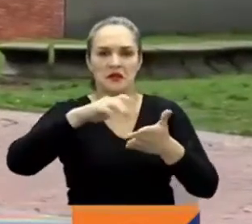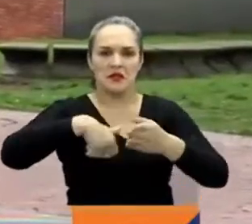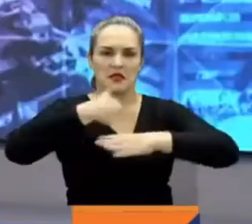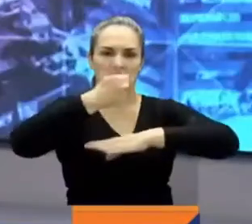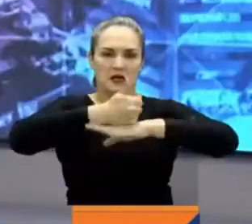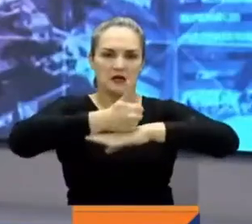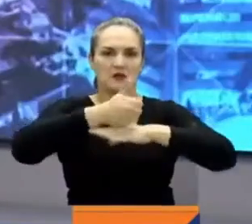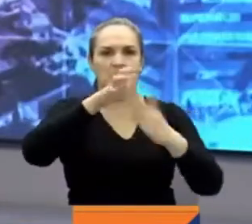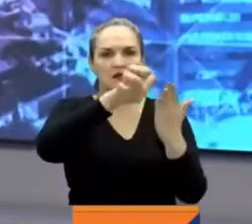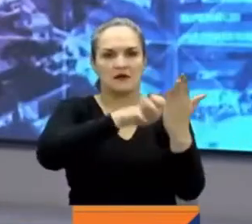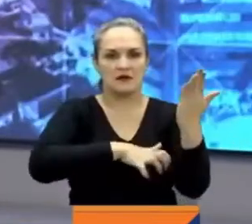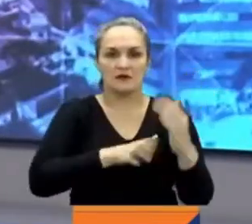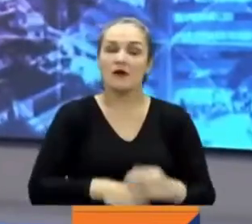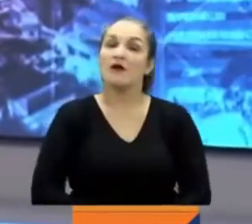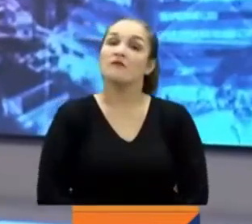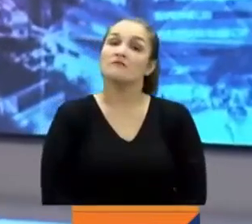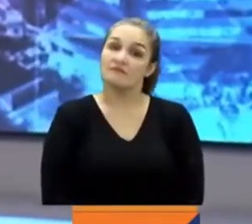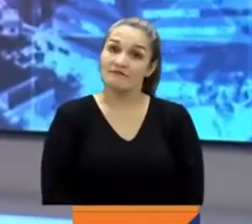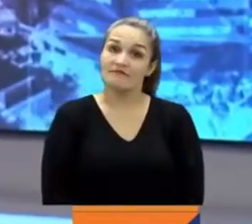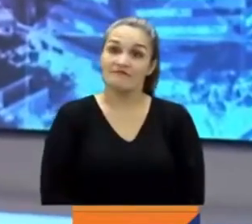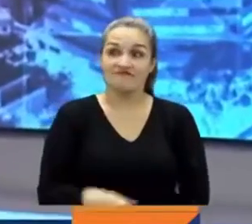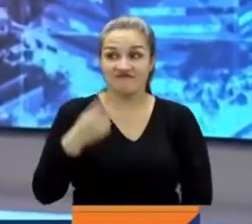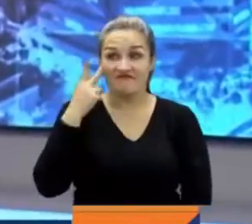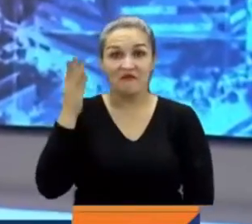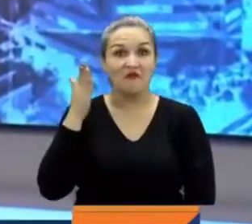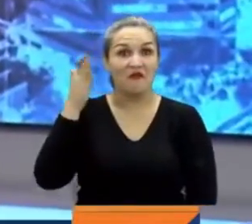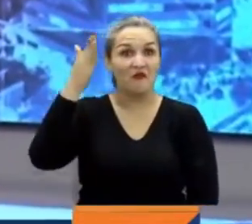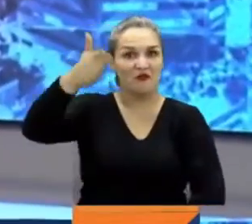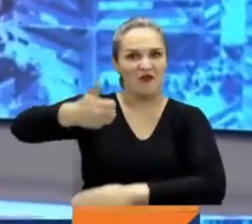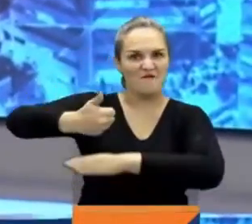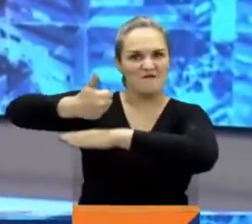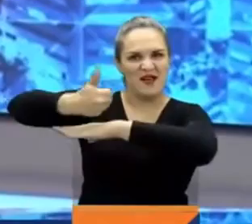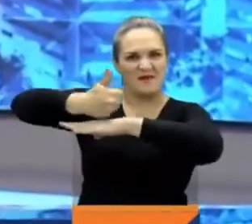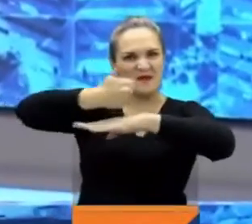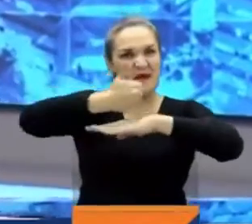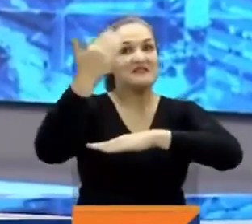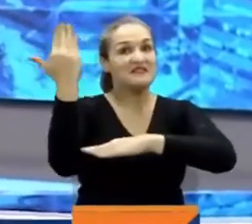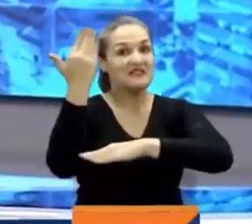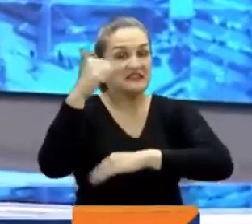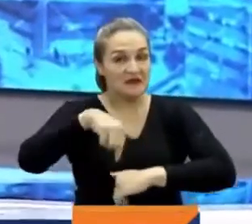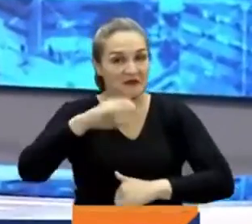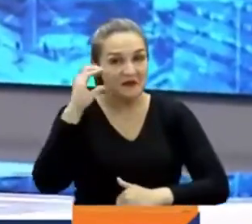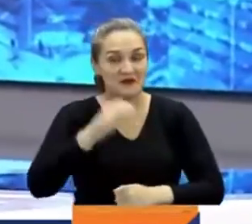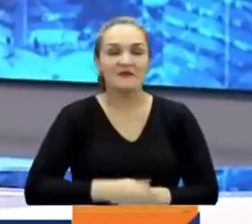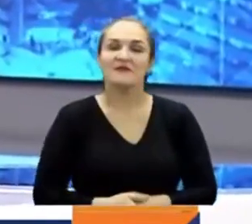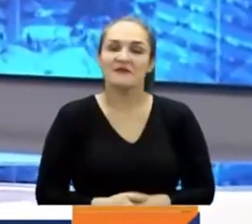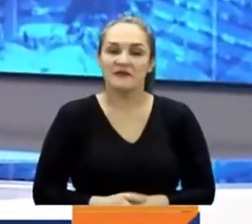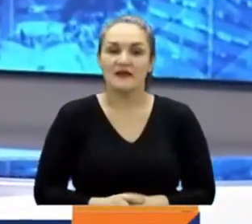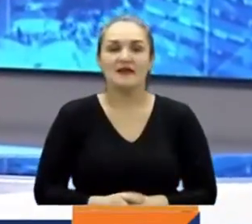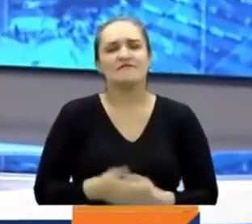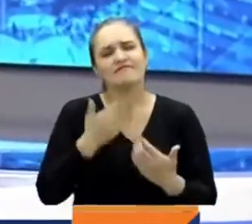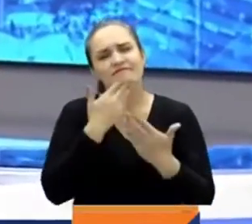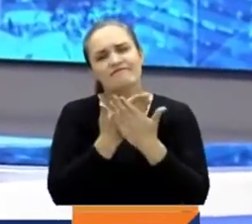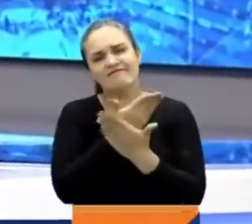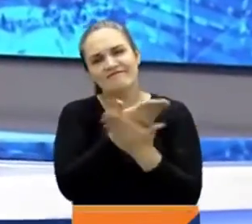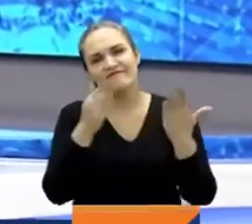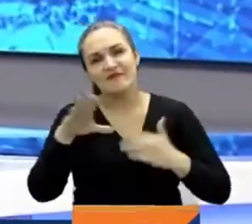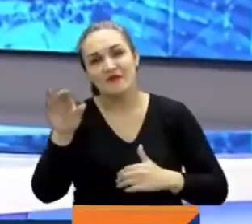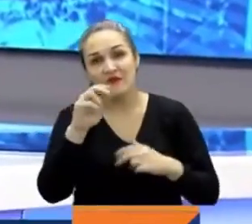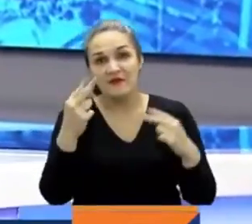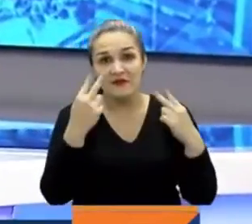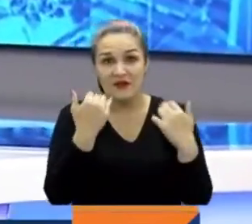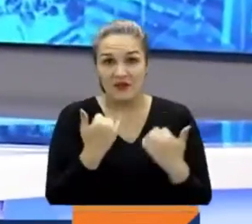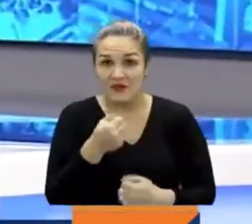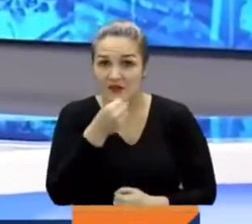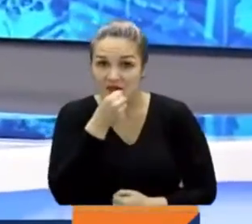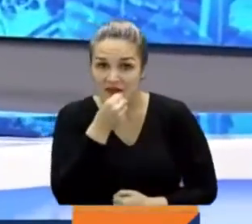y guionista. Bueno, ahí están nuestros próximos directores de cine del país. Les agradecemos a todos ustedes por habernos acompañado